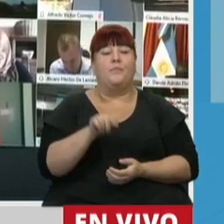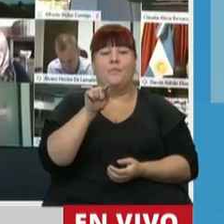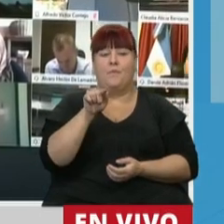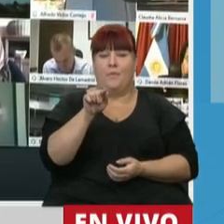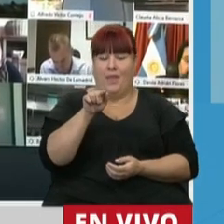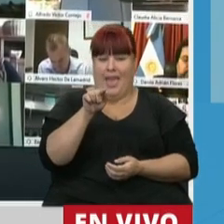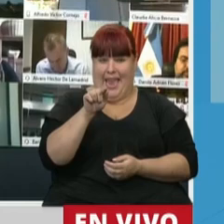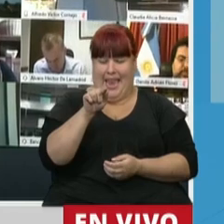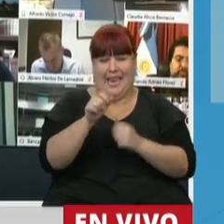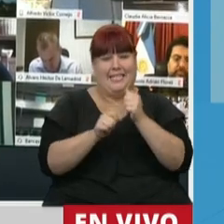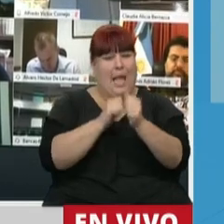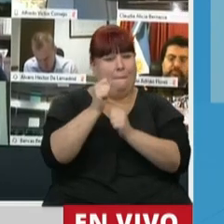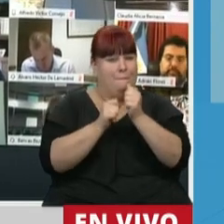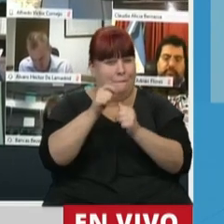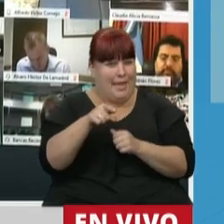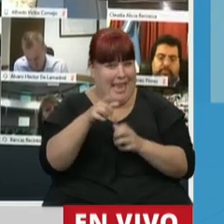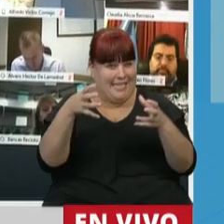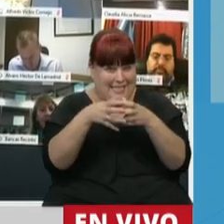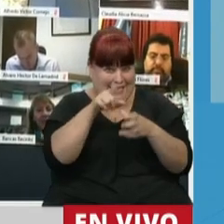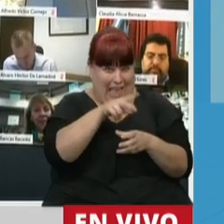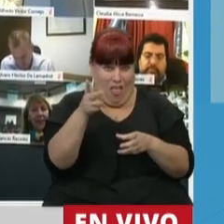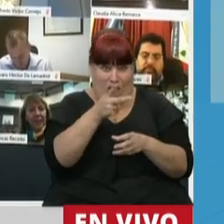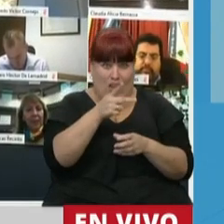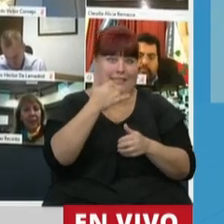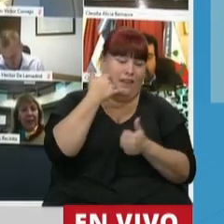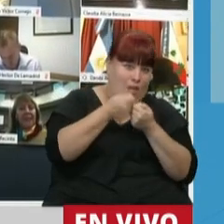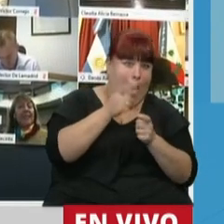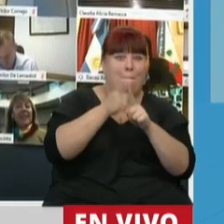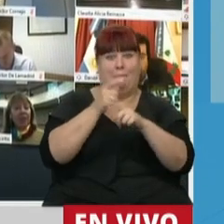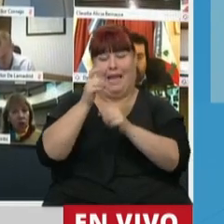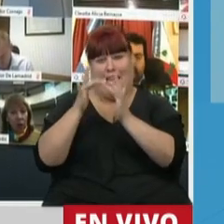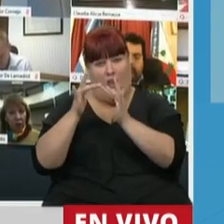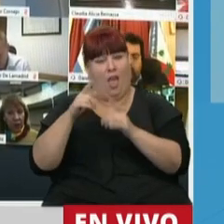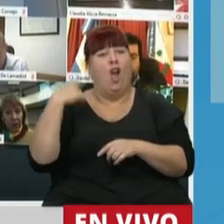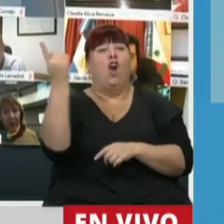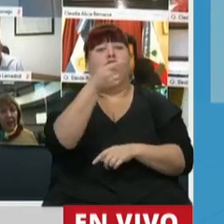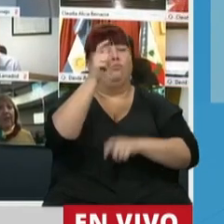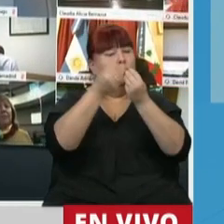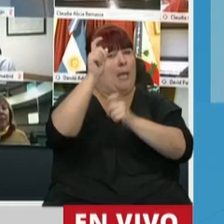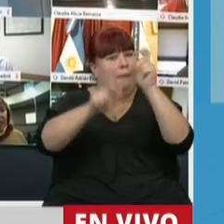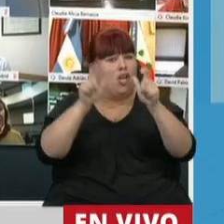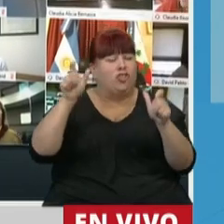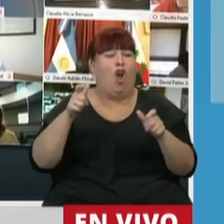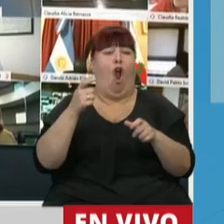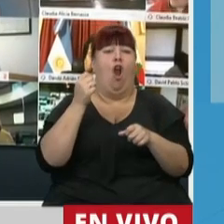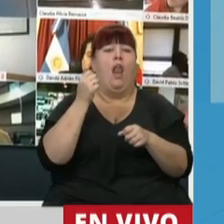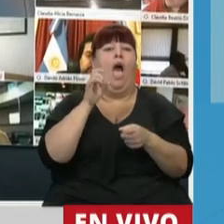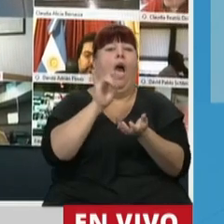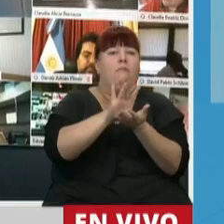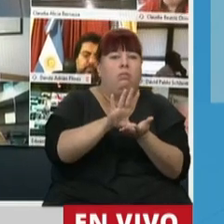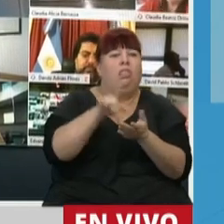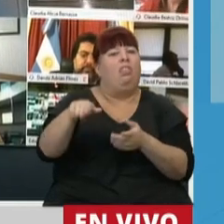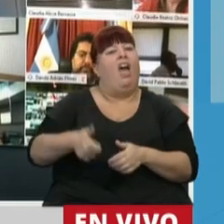sector que mientras muchos pierden, ha